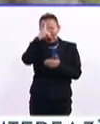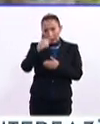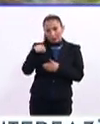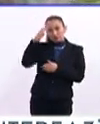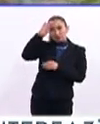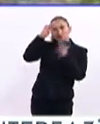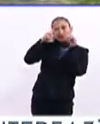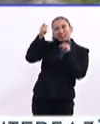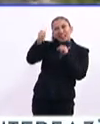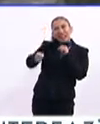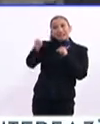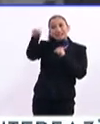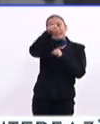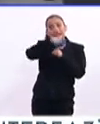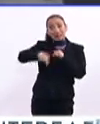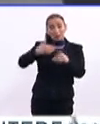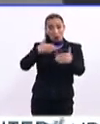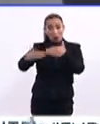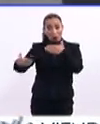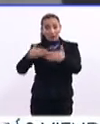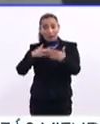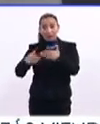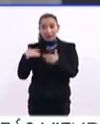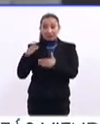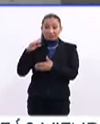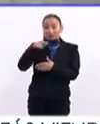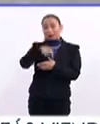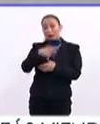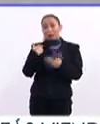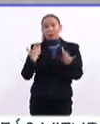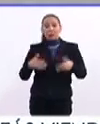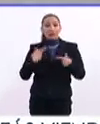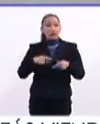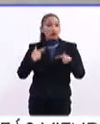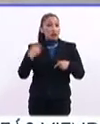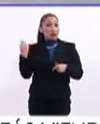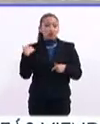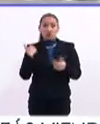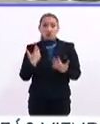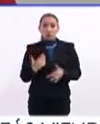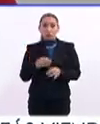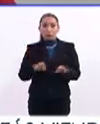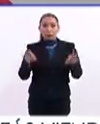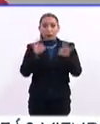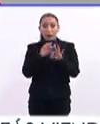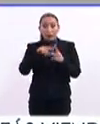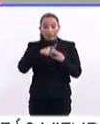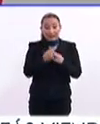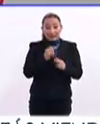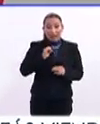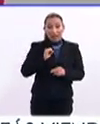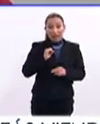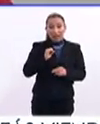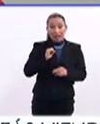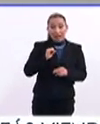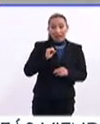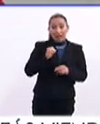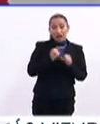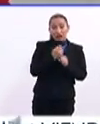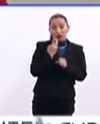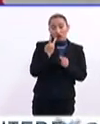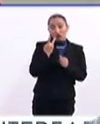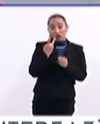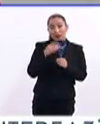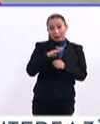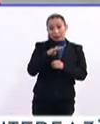Reflexionó sobre lo que el peso de la modernidad ha cargado sobre los hombros de las personas. Al principio del siglo XIX decidimos ser